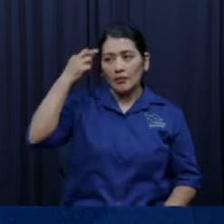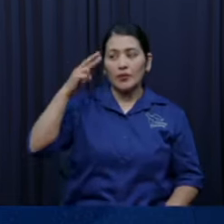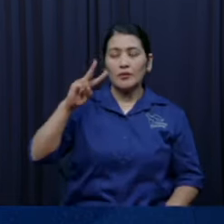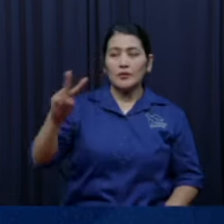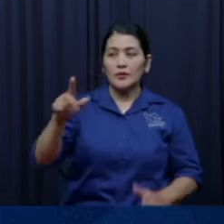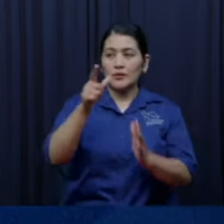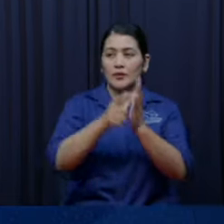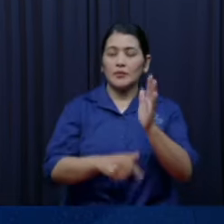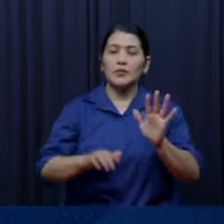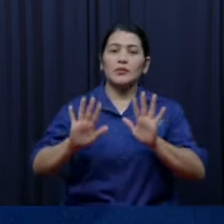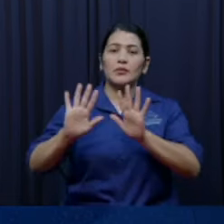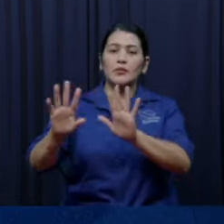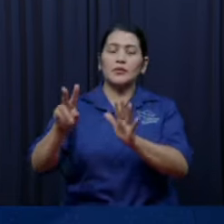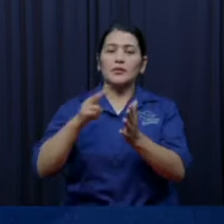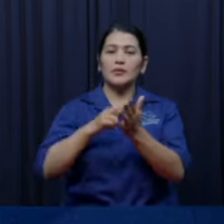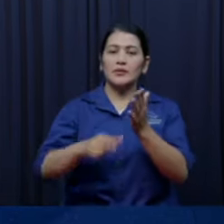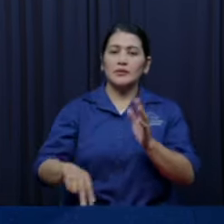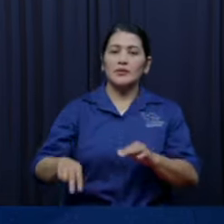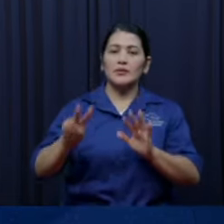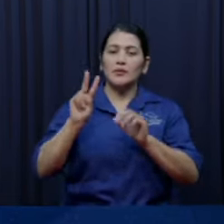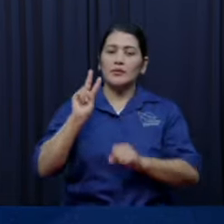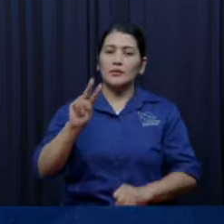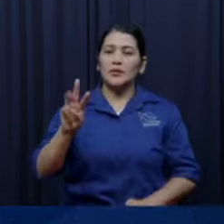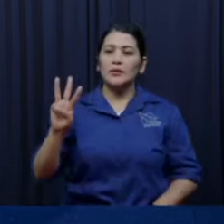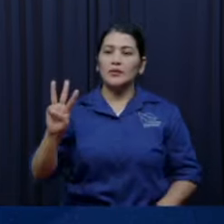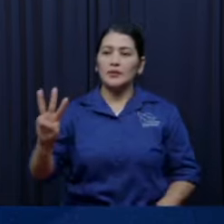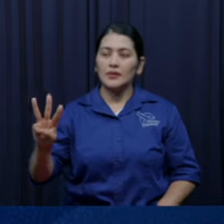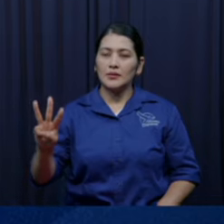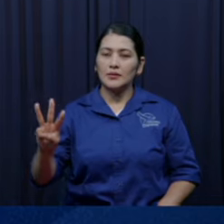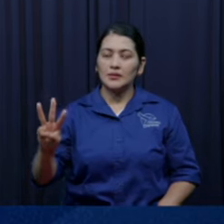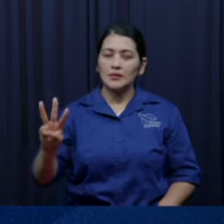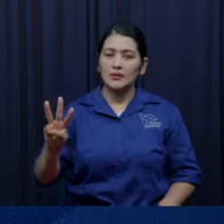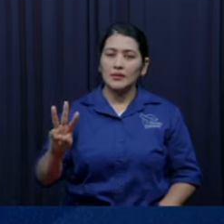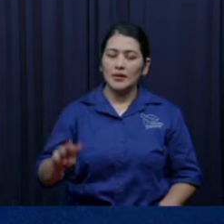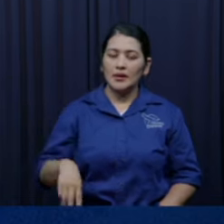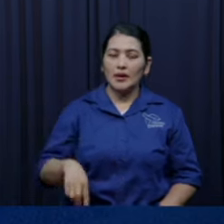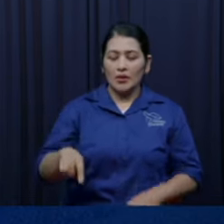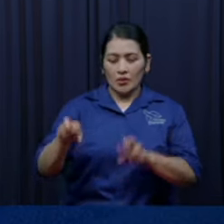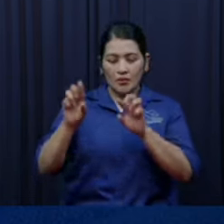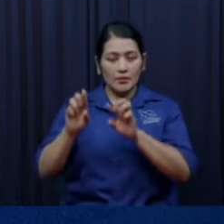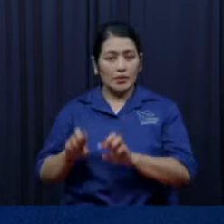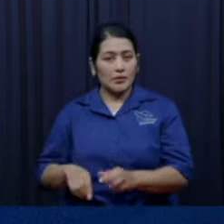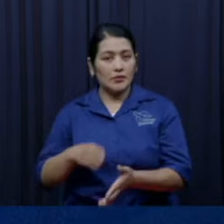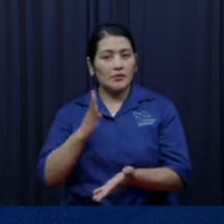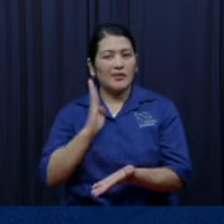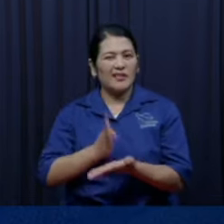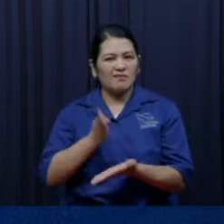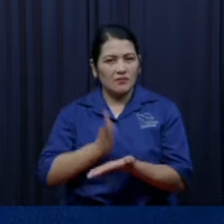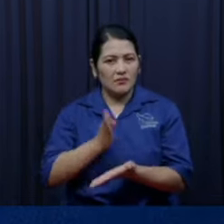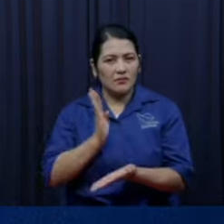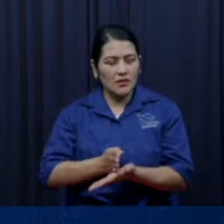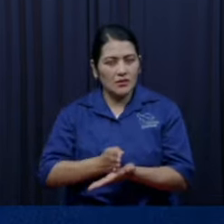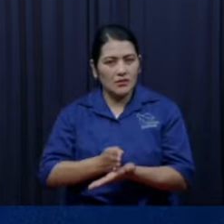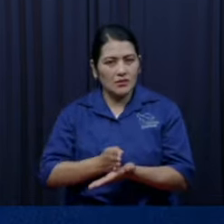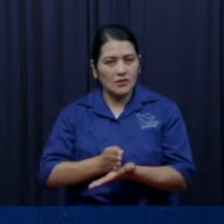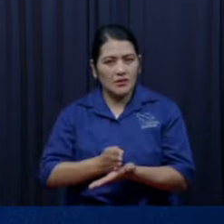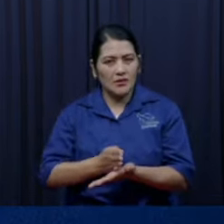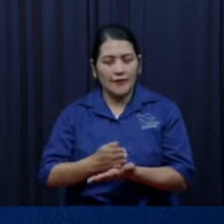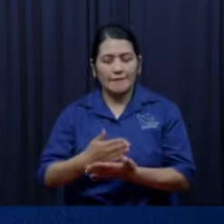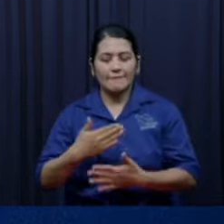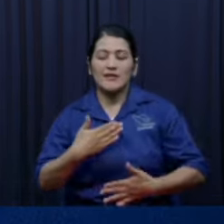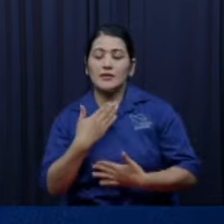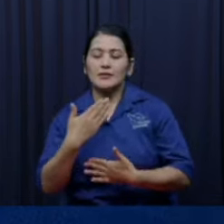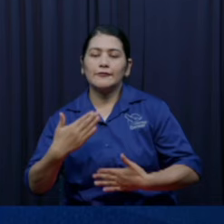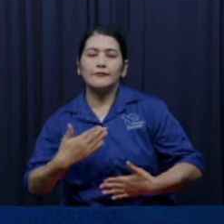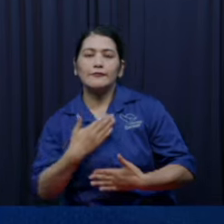el necio se divierte haciendo el mal le causa diversión hacer el mal eso es ser